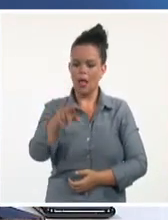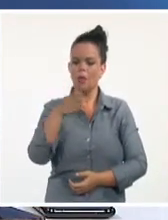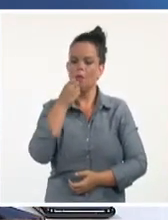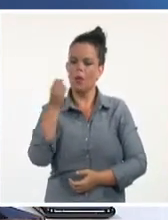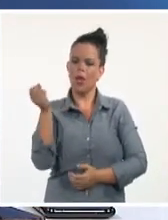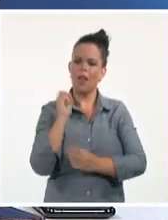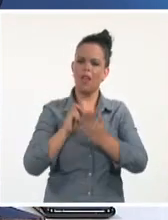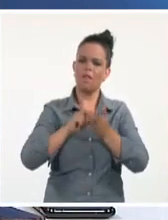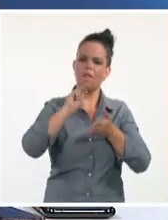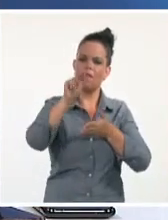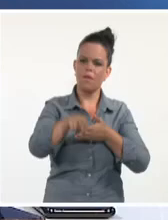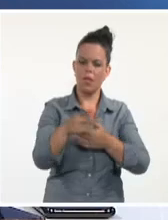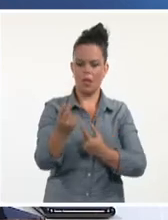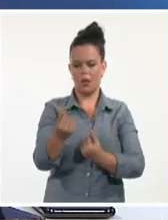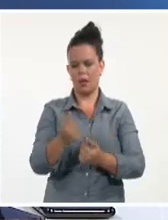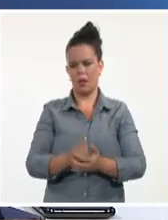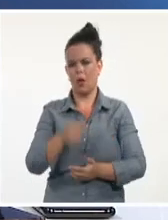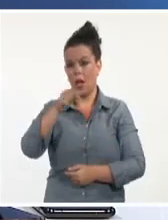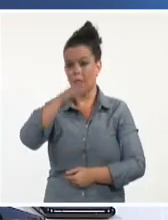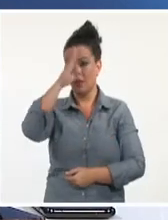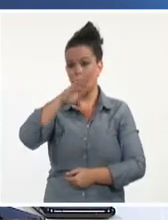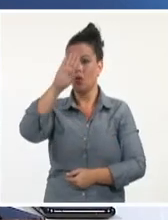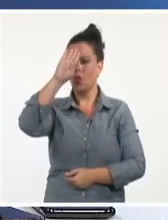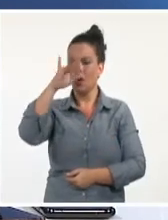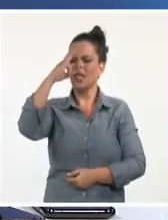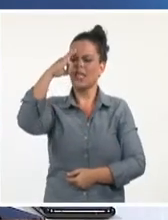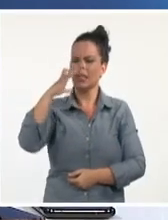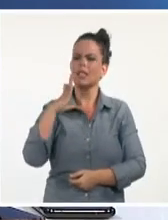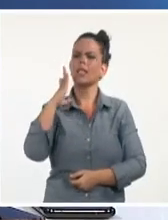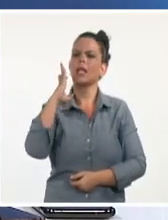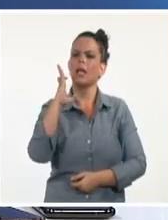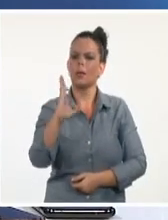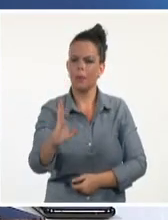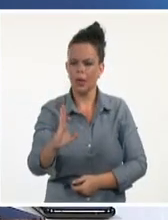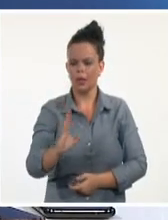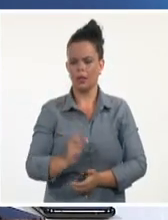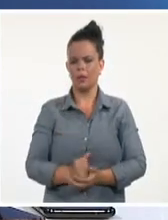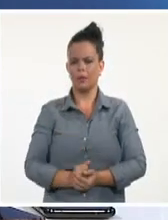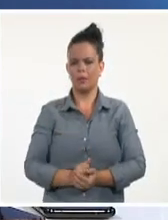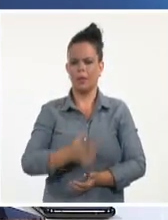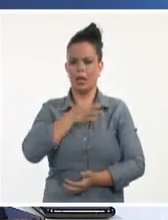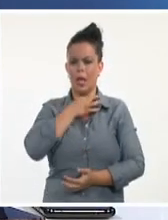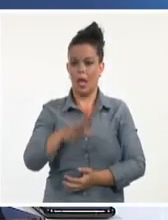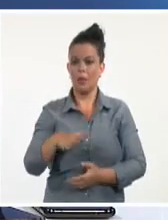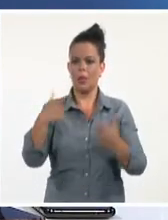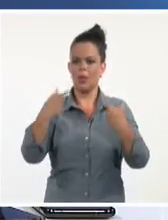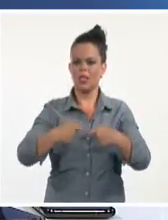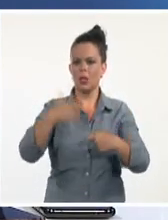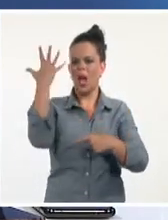Por cierto, en Cuba se respetan los destinatarios a quienes se envía la ayuda. El Ministerio de Salud Pública